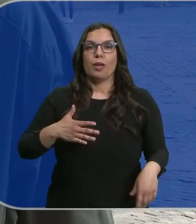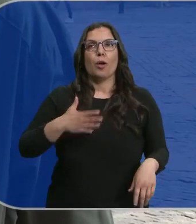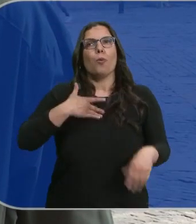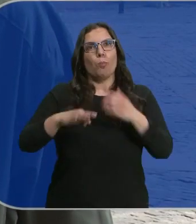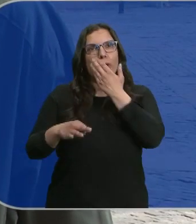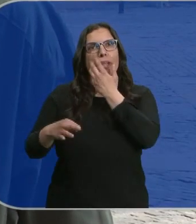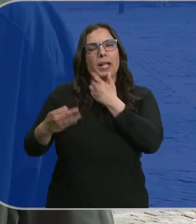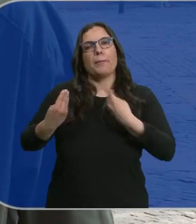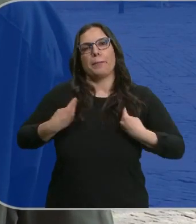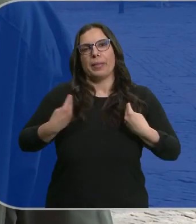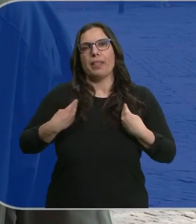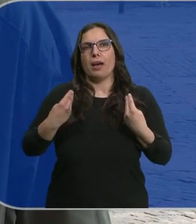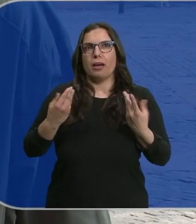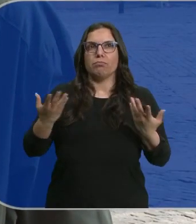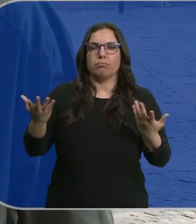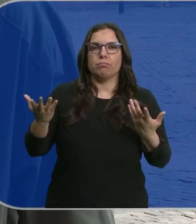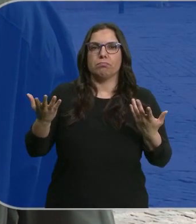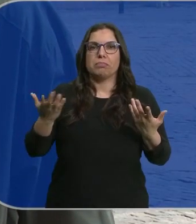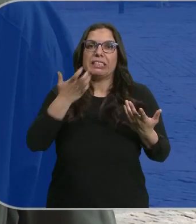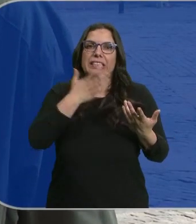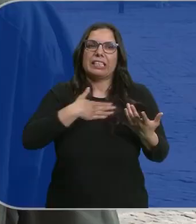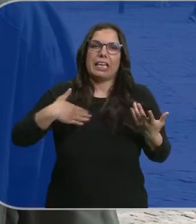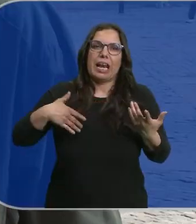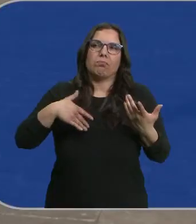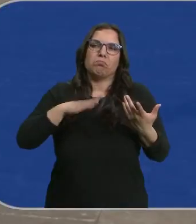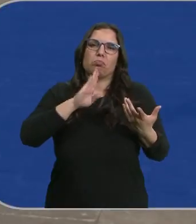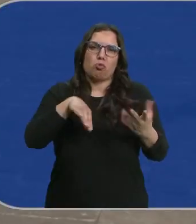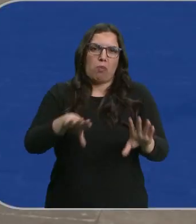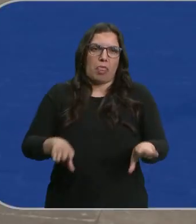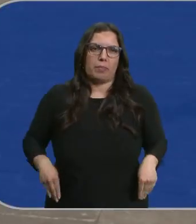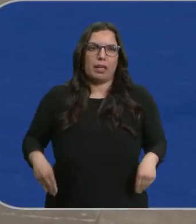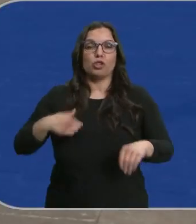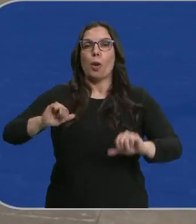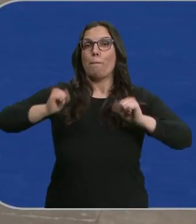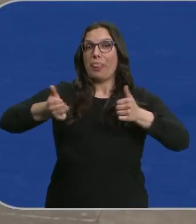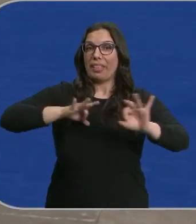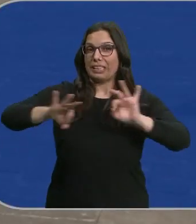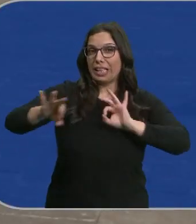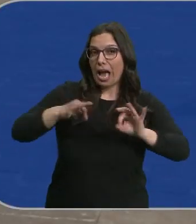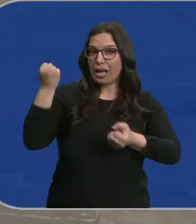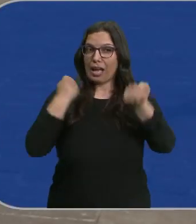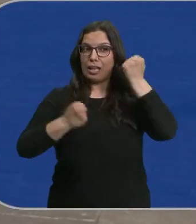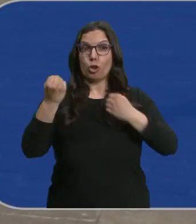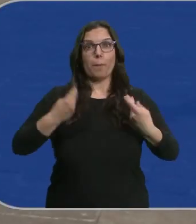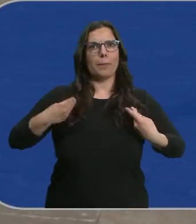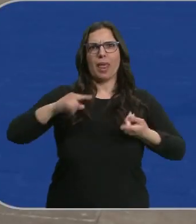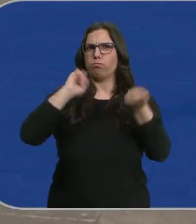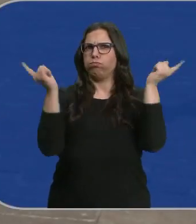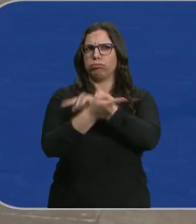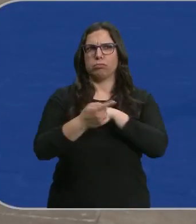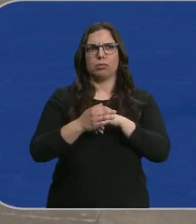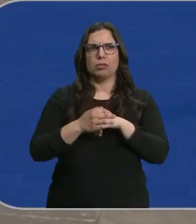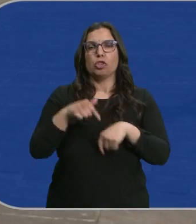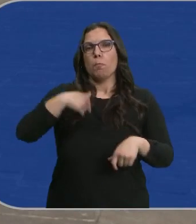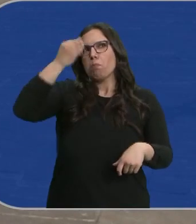llevar una vida, si quieres, aceptable. Empecé a hacer teatro. Bueno, mi vida cambió. Me